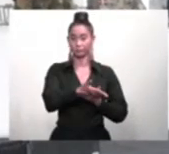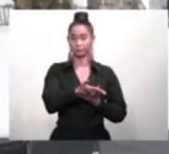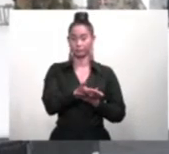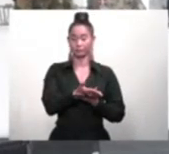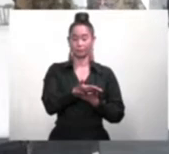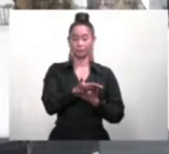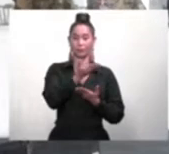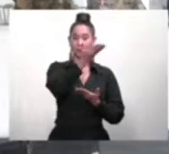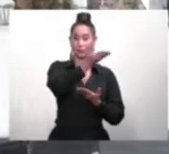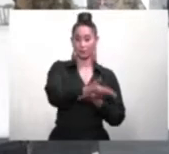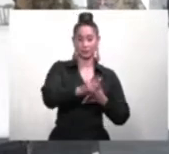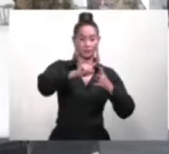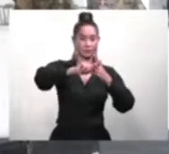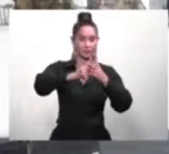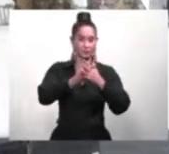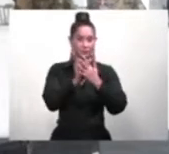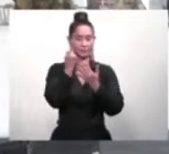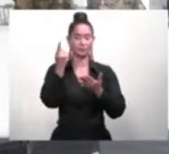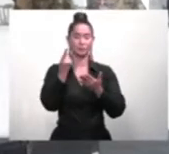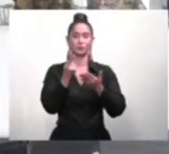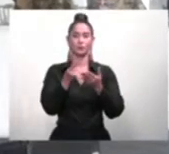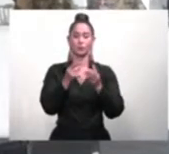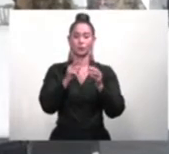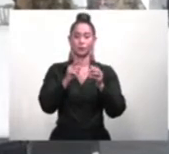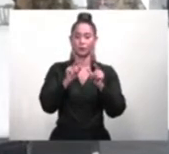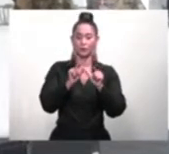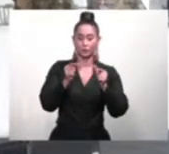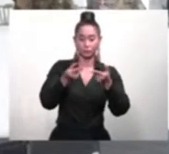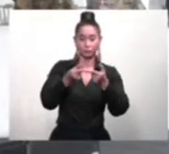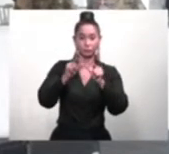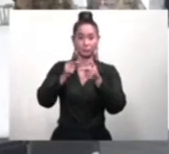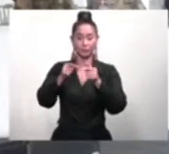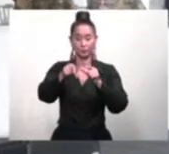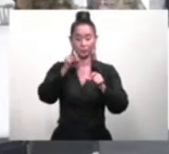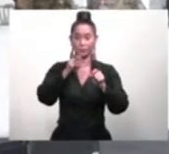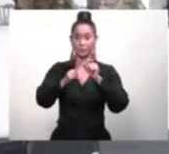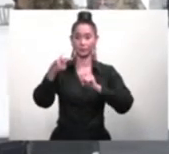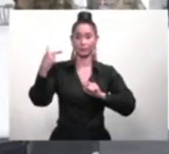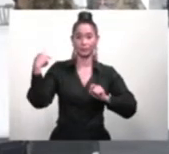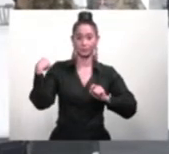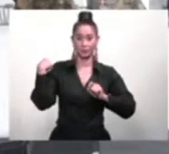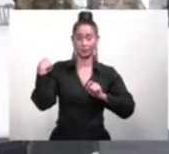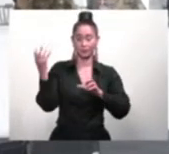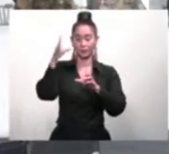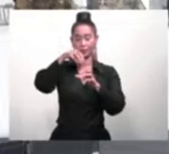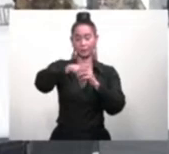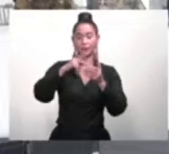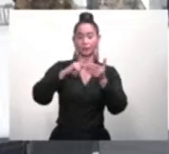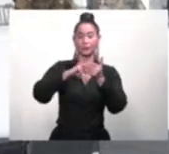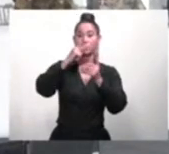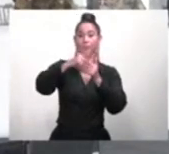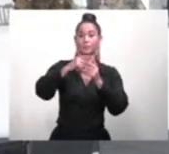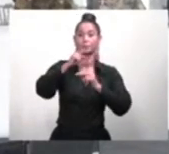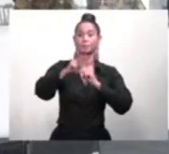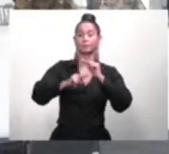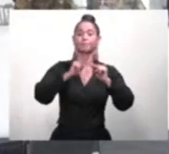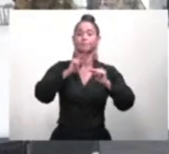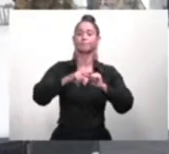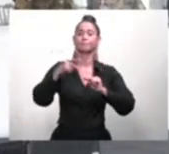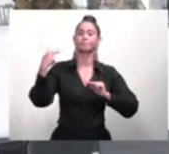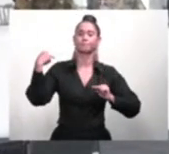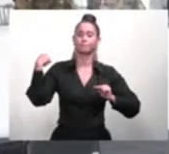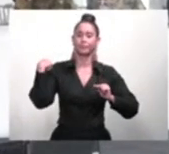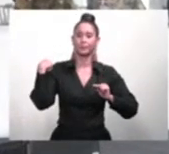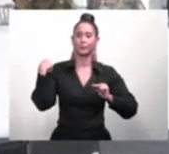esto es solo el inicio de las diversas fases que componen el Plan Nacional de Vacunación hasta